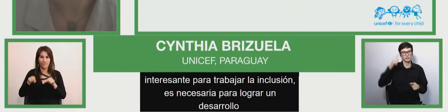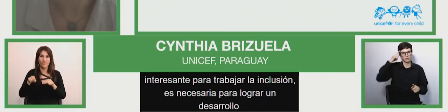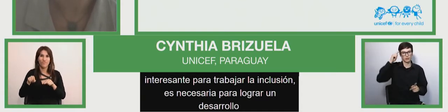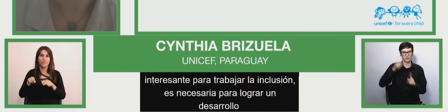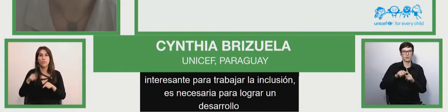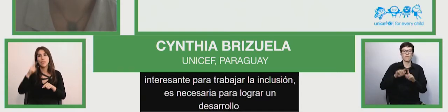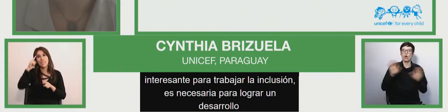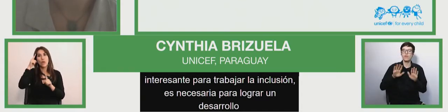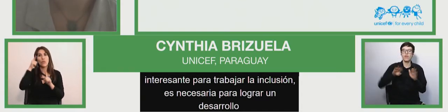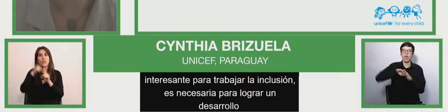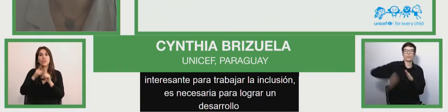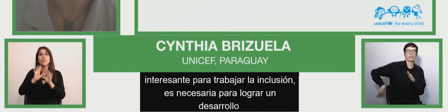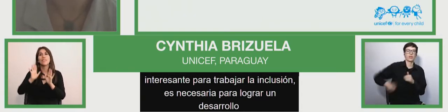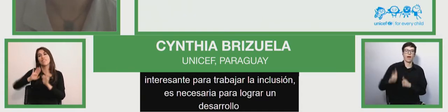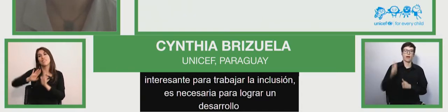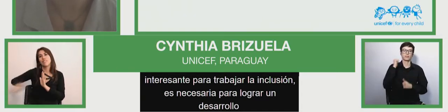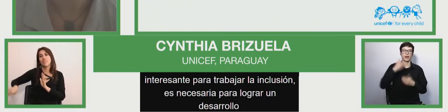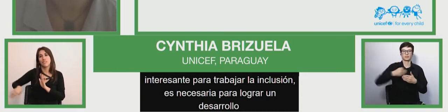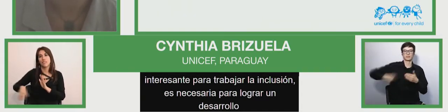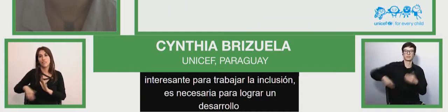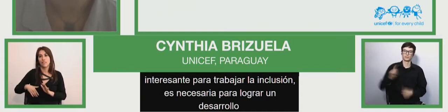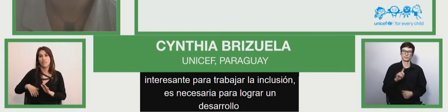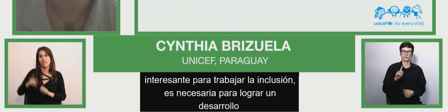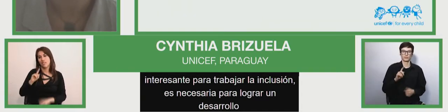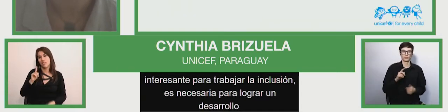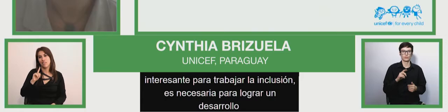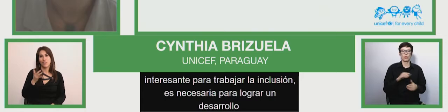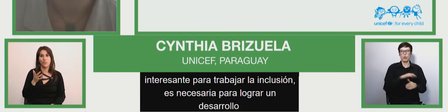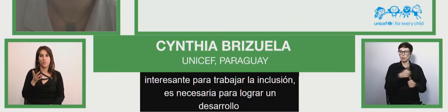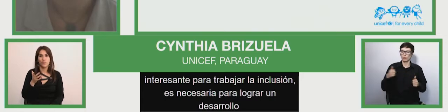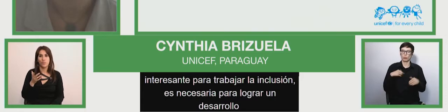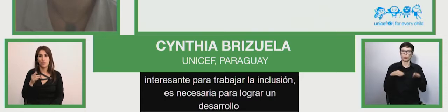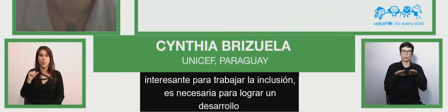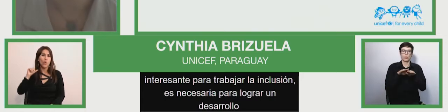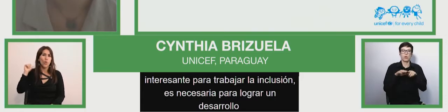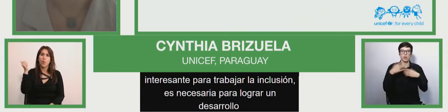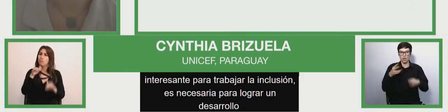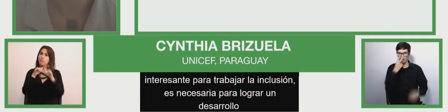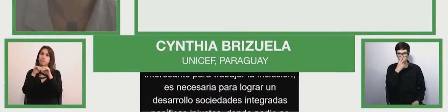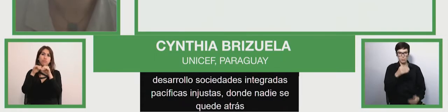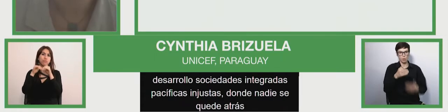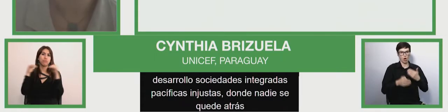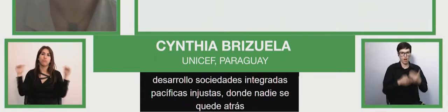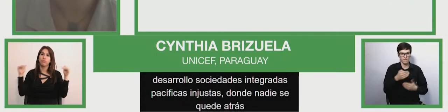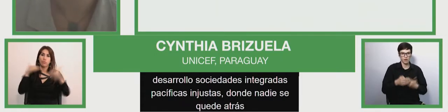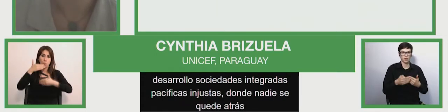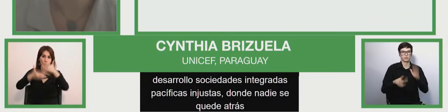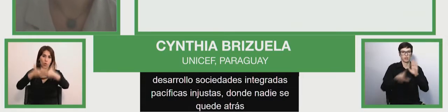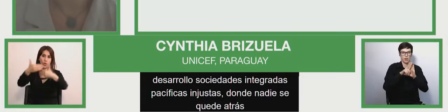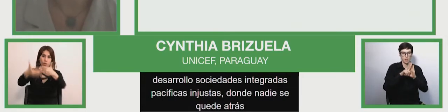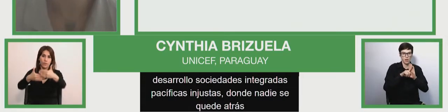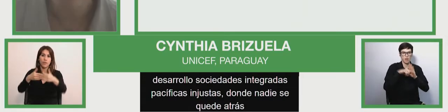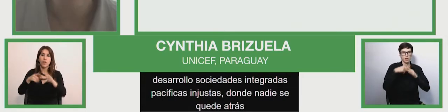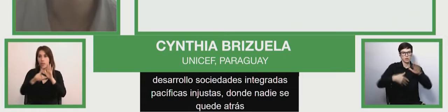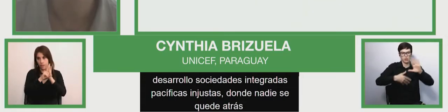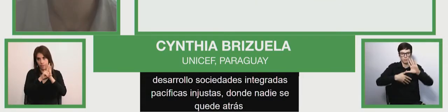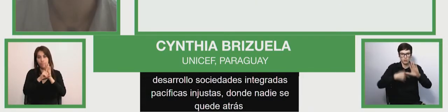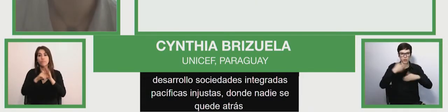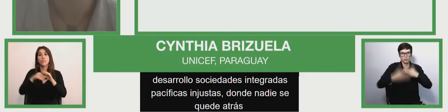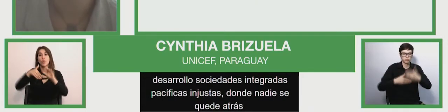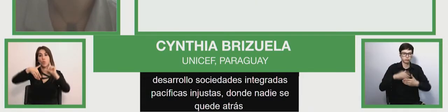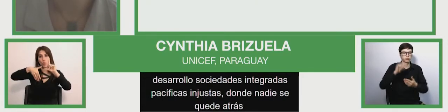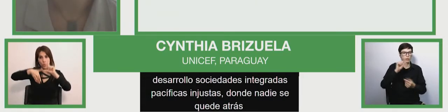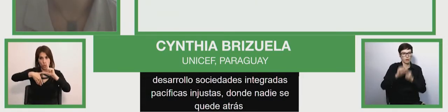nadie se quede atrás. Allá vimos los avances que se hicieron en la región, las leyes nacionales, las leyes